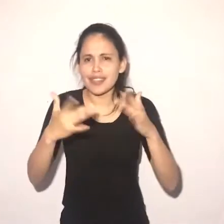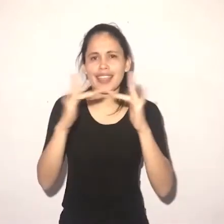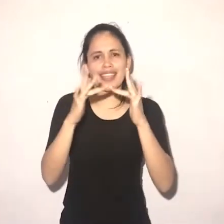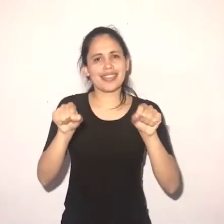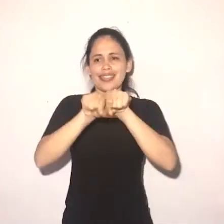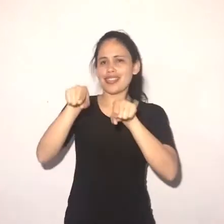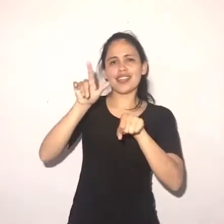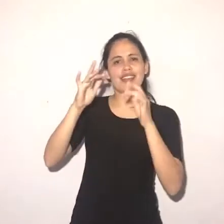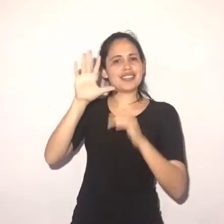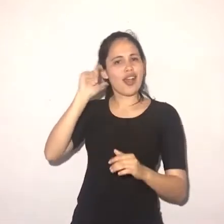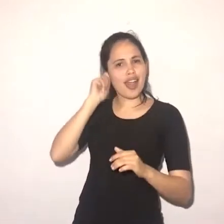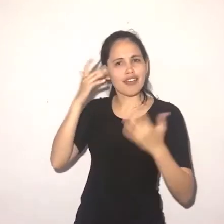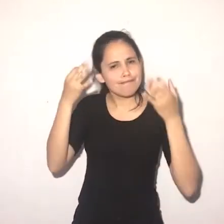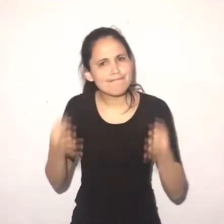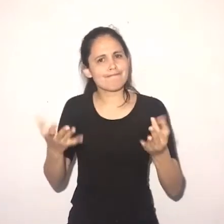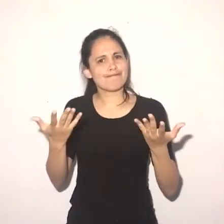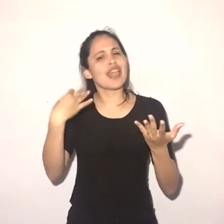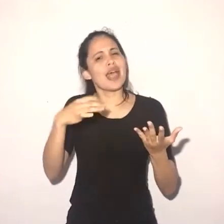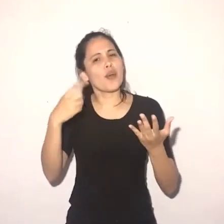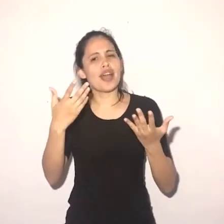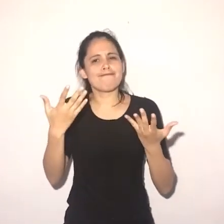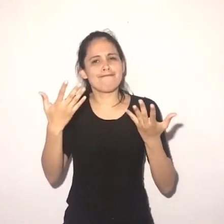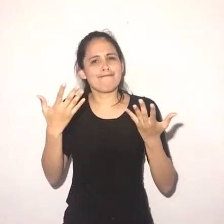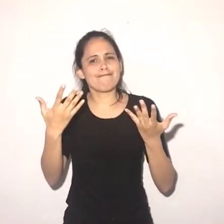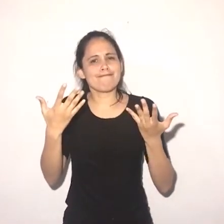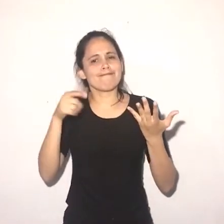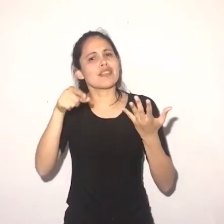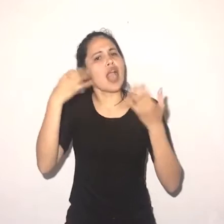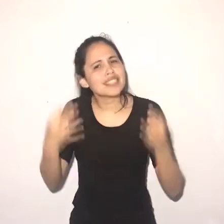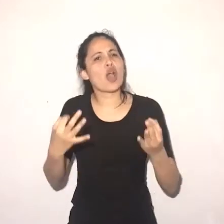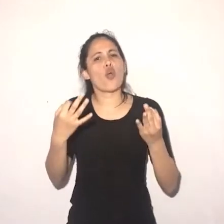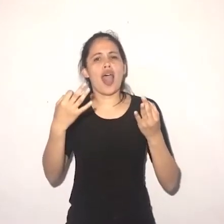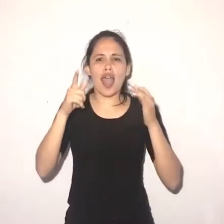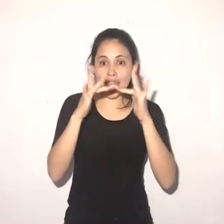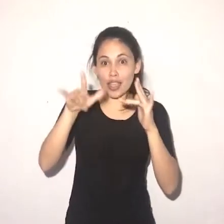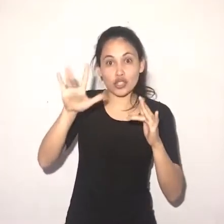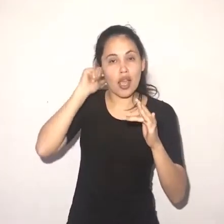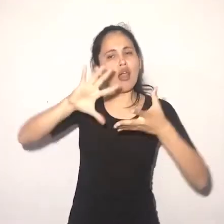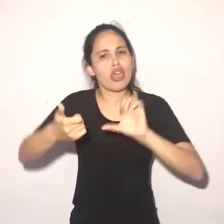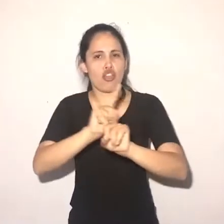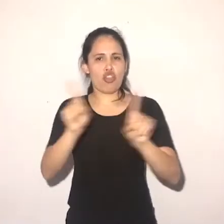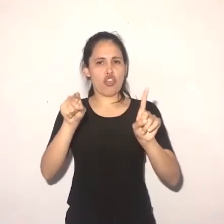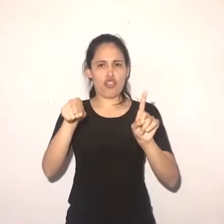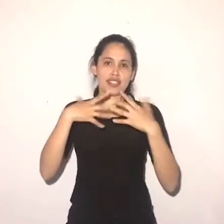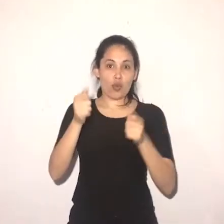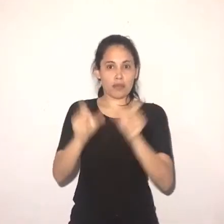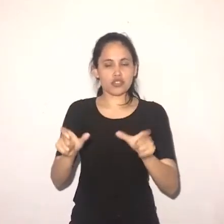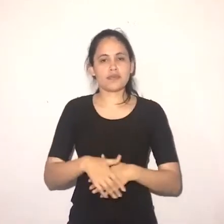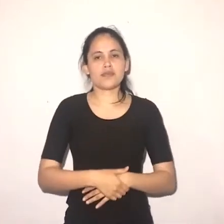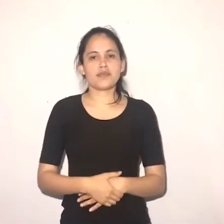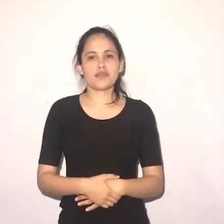un mundo globalizado, para decirle a la gente que descrea o